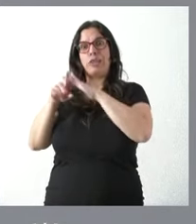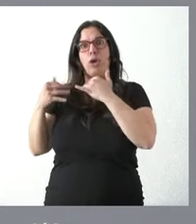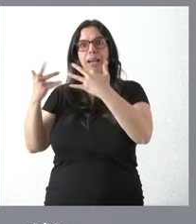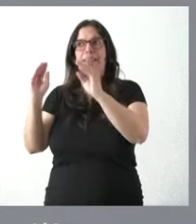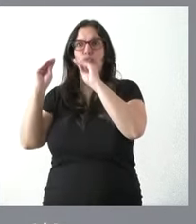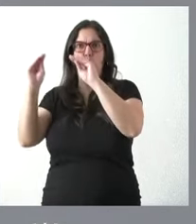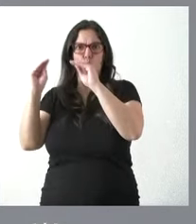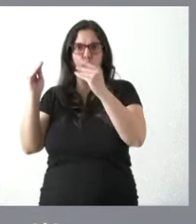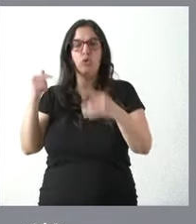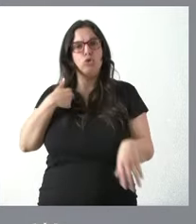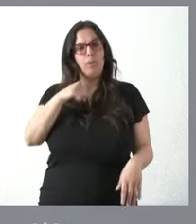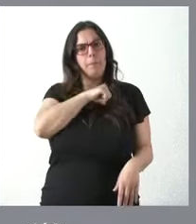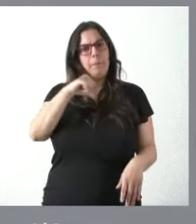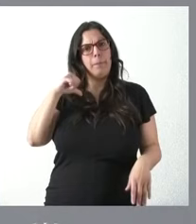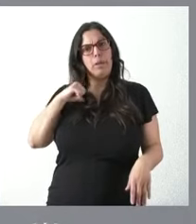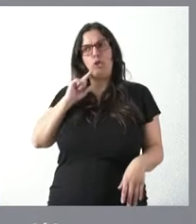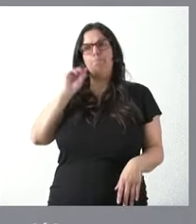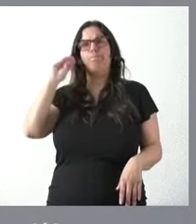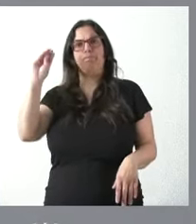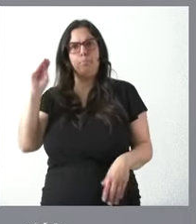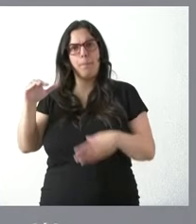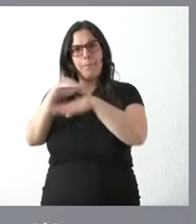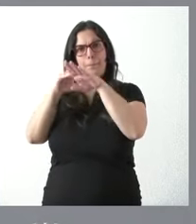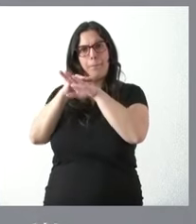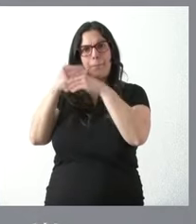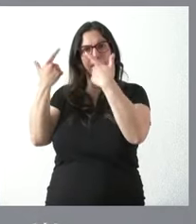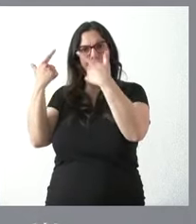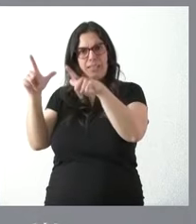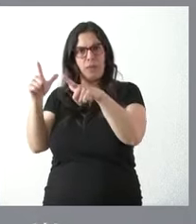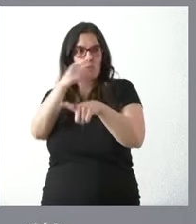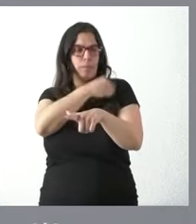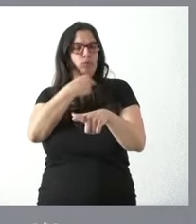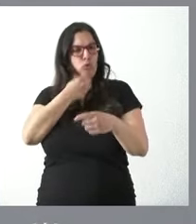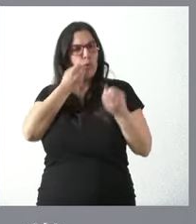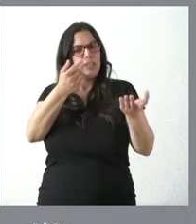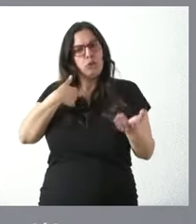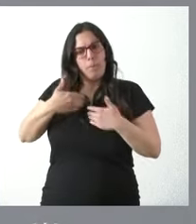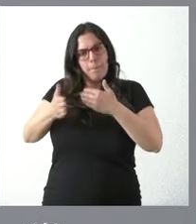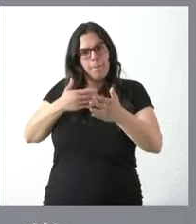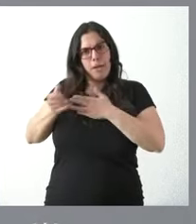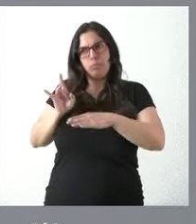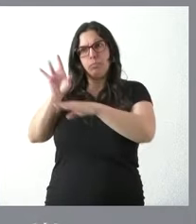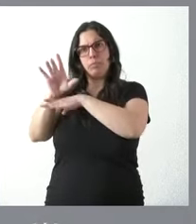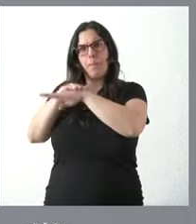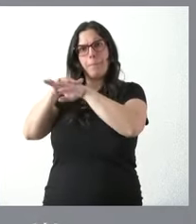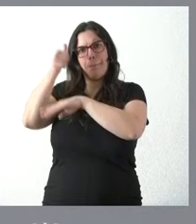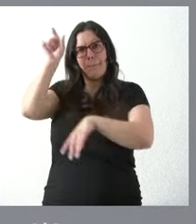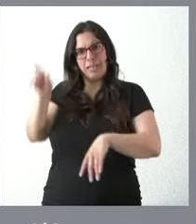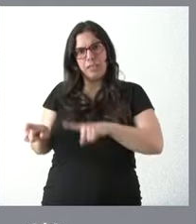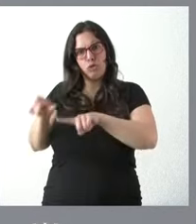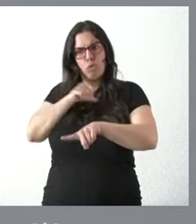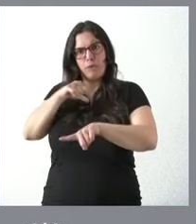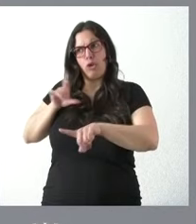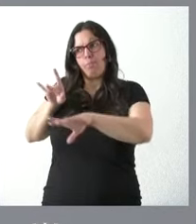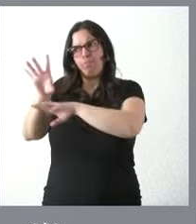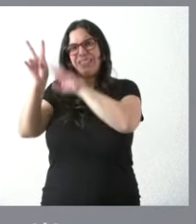yo personalmente me he dirigido al ministerio ante su pregunta le doy esa información y yo mismo escribí al ministro personalmente en torno a